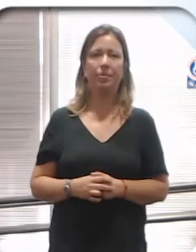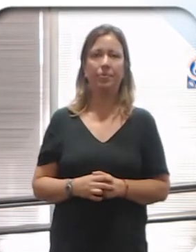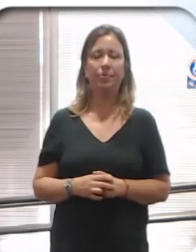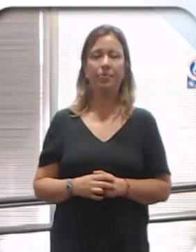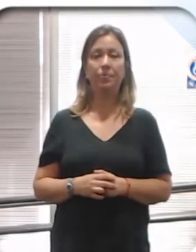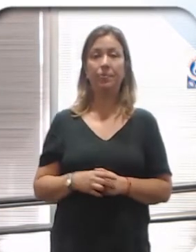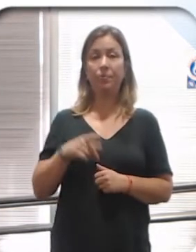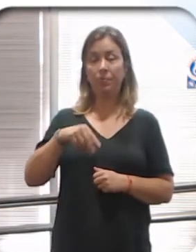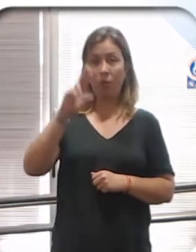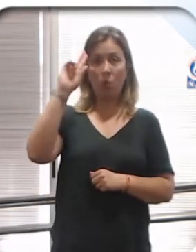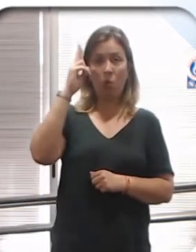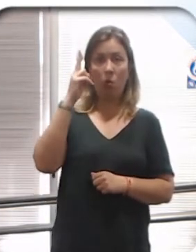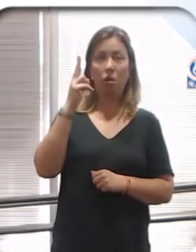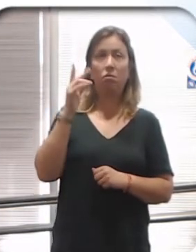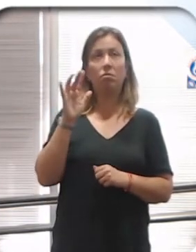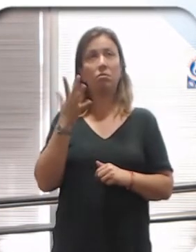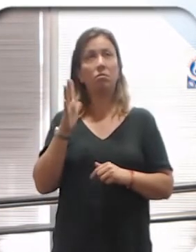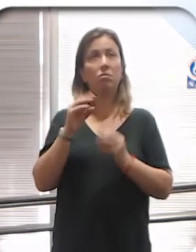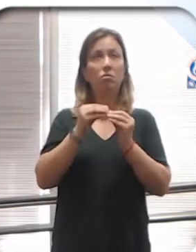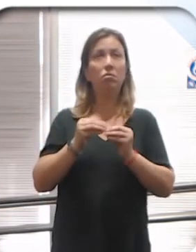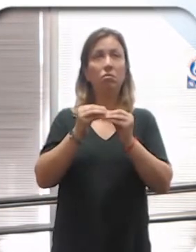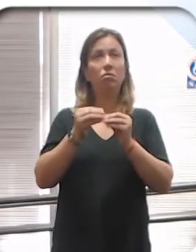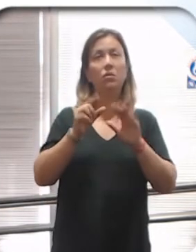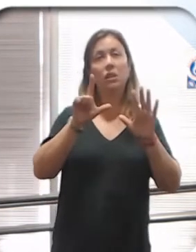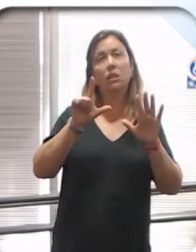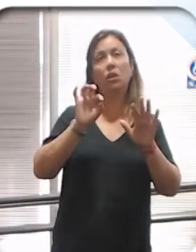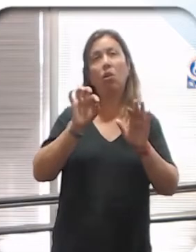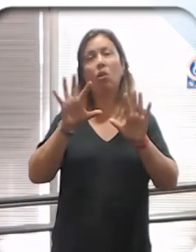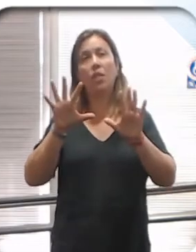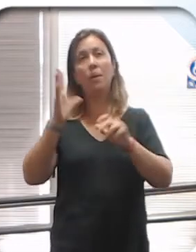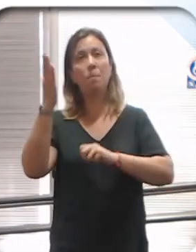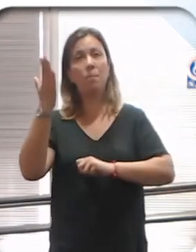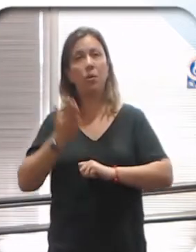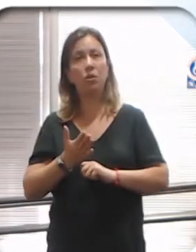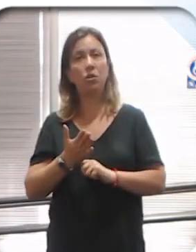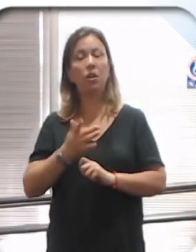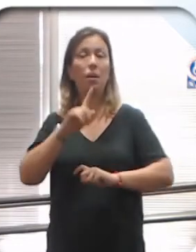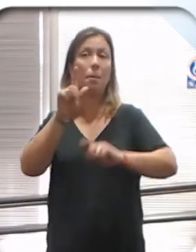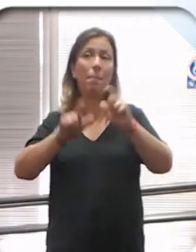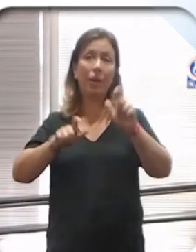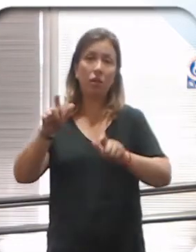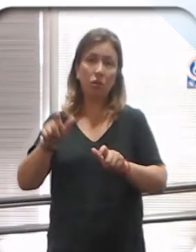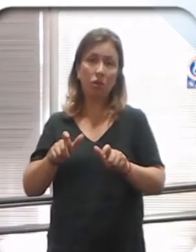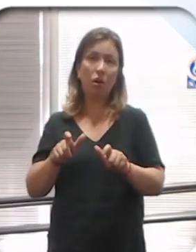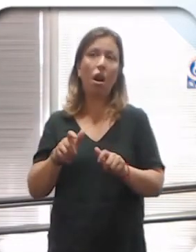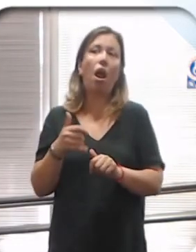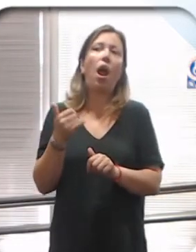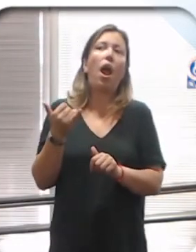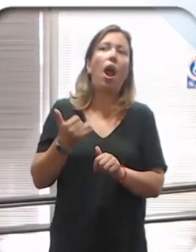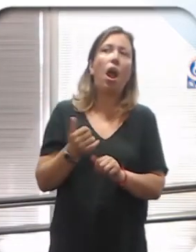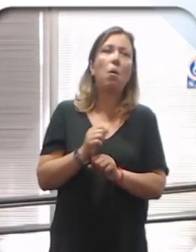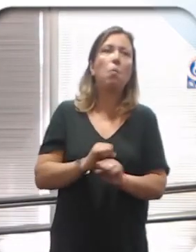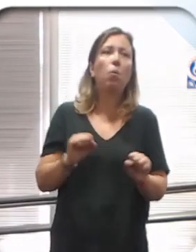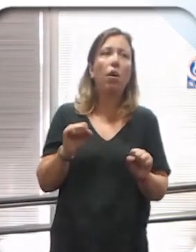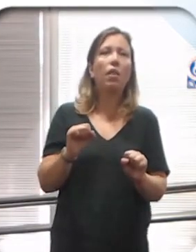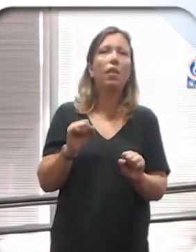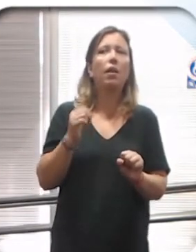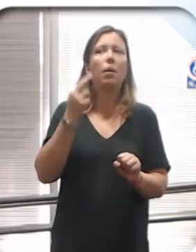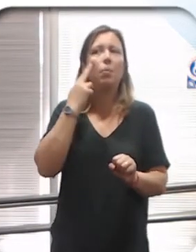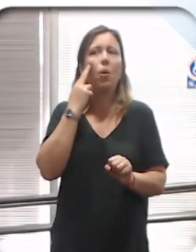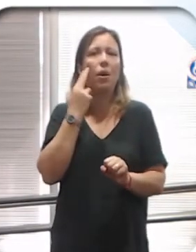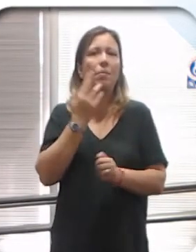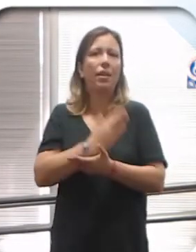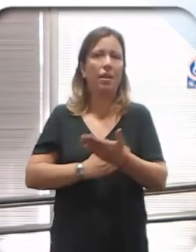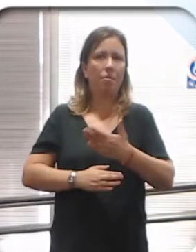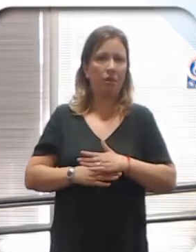En Uruguay, se calcula que hay un 7 a 10% de personas que tienen algún tipo de deficiencia o